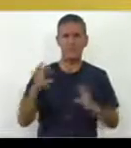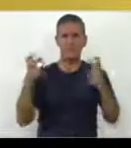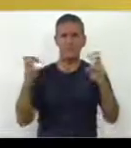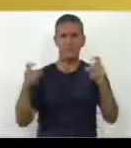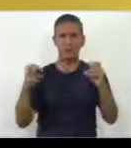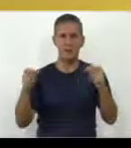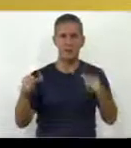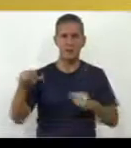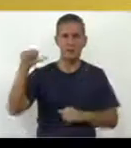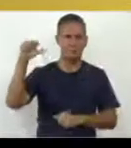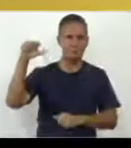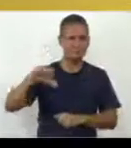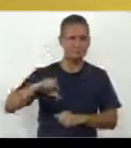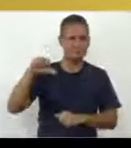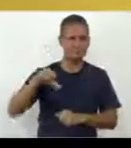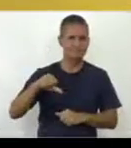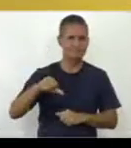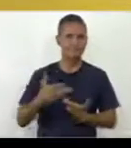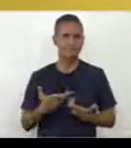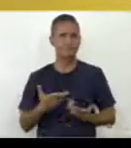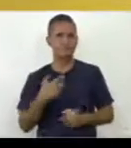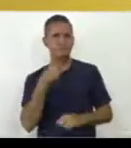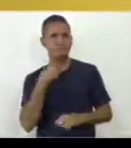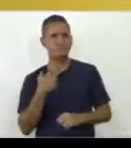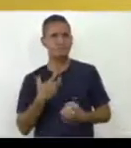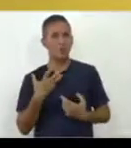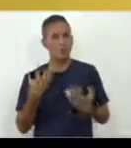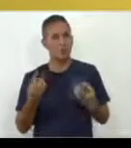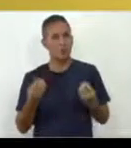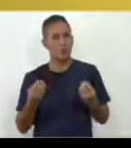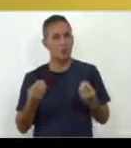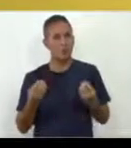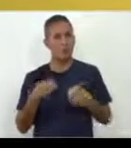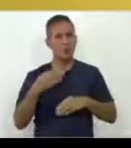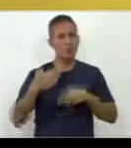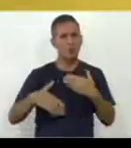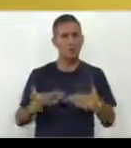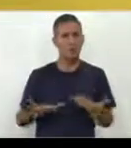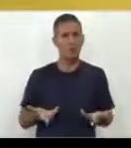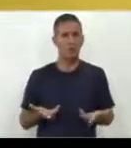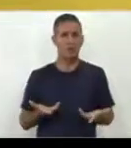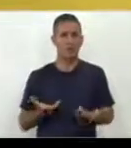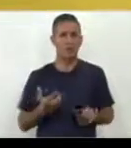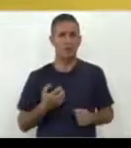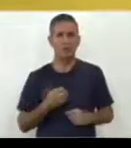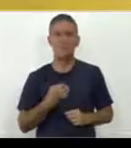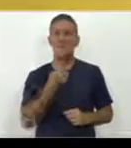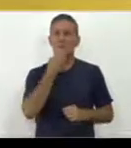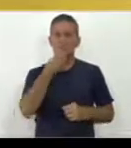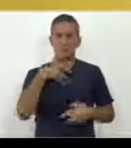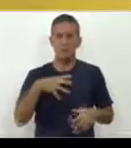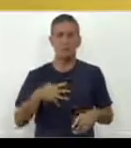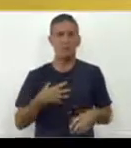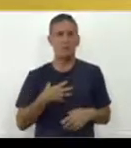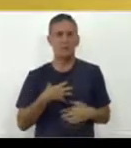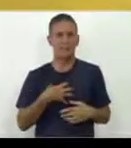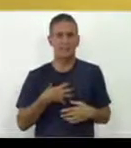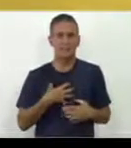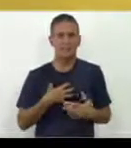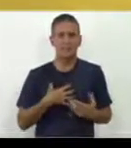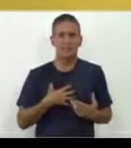contrario. De manera que son muchos los perjuicios que puede traer un exceso de